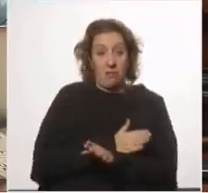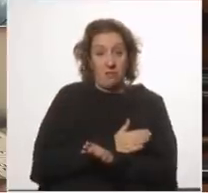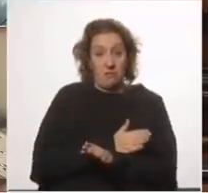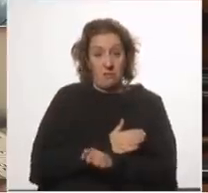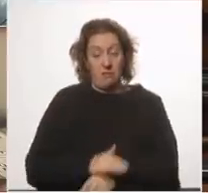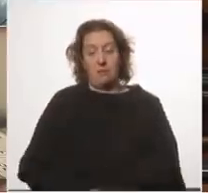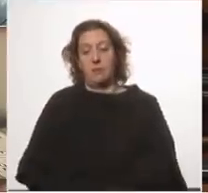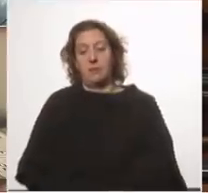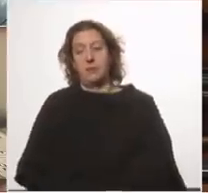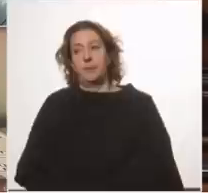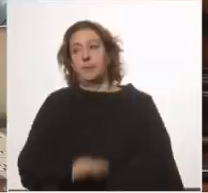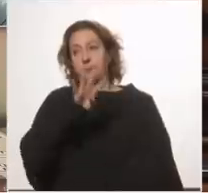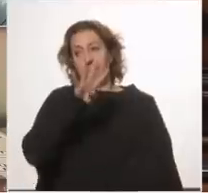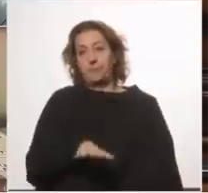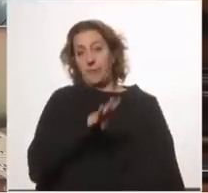la gráfica 3